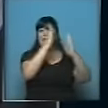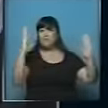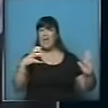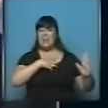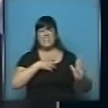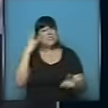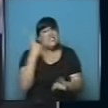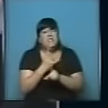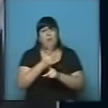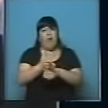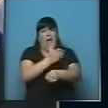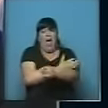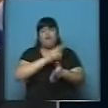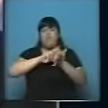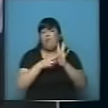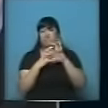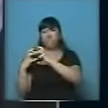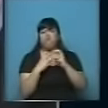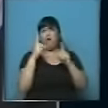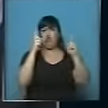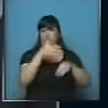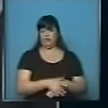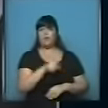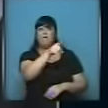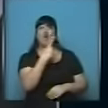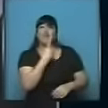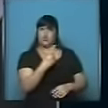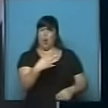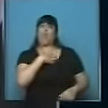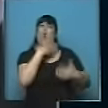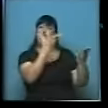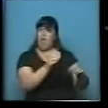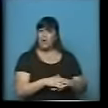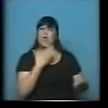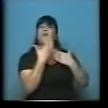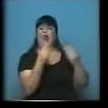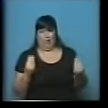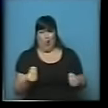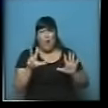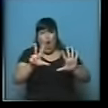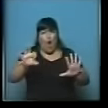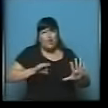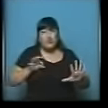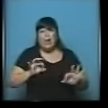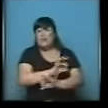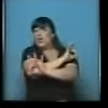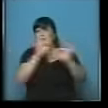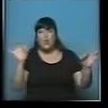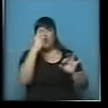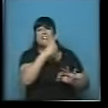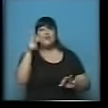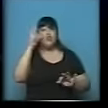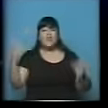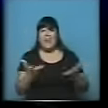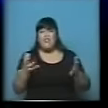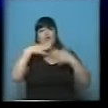conflicto con los docentes, siendo vos que te definís un hombre confiable y de diálogo. En 8 años, ni una sola vez. Su